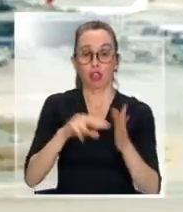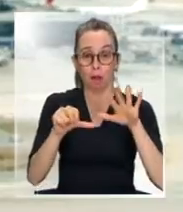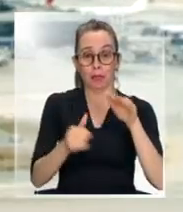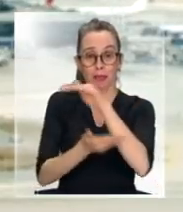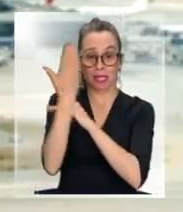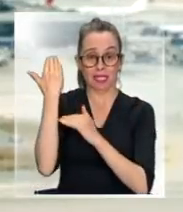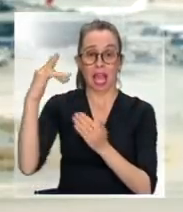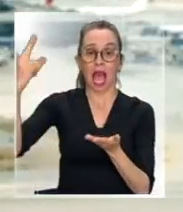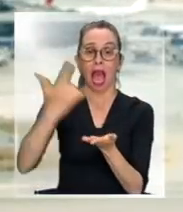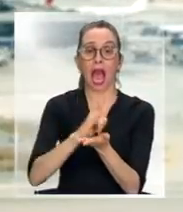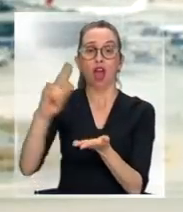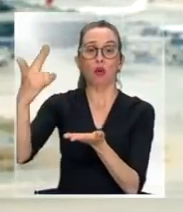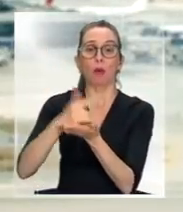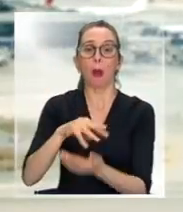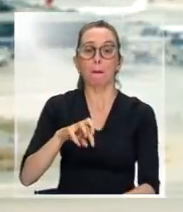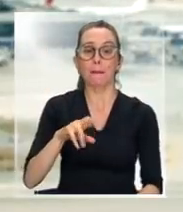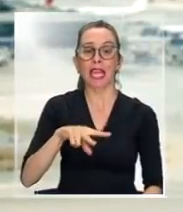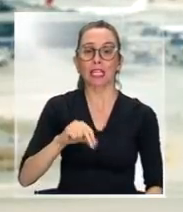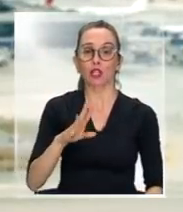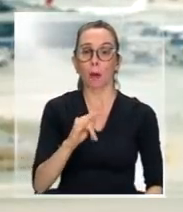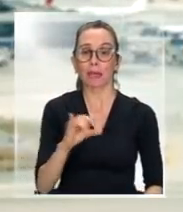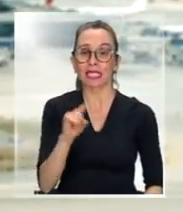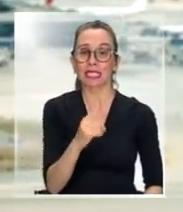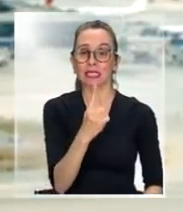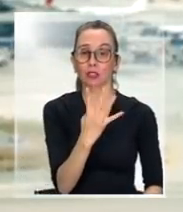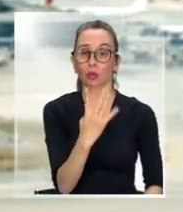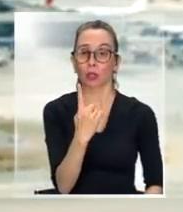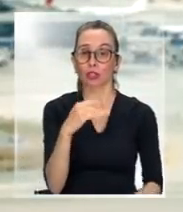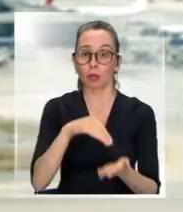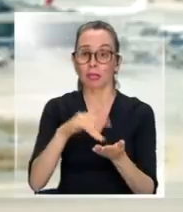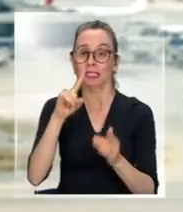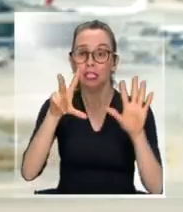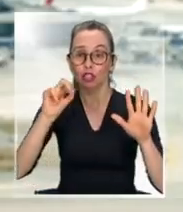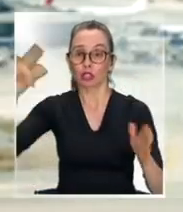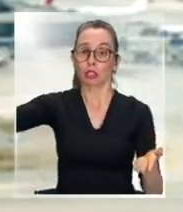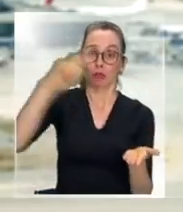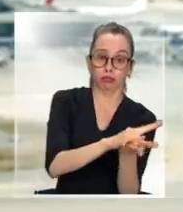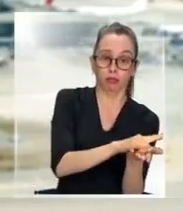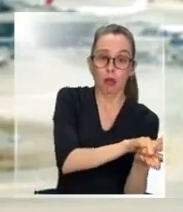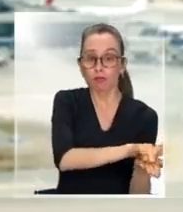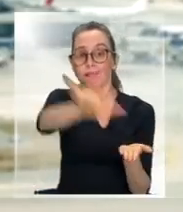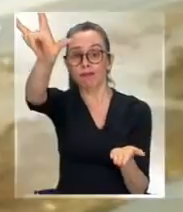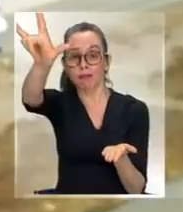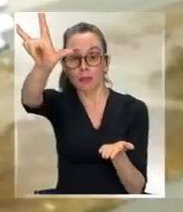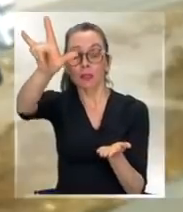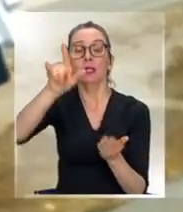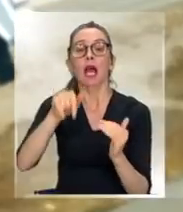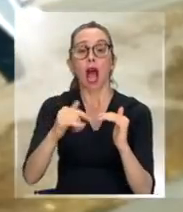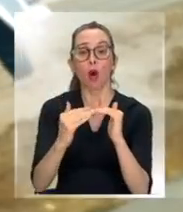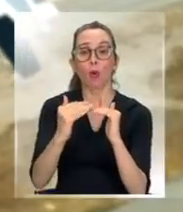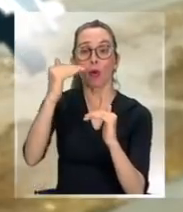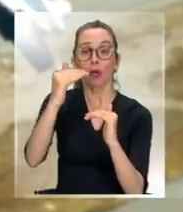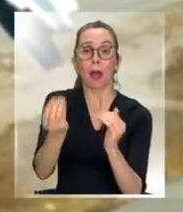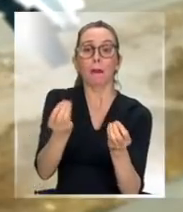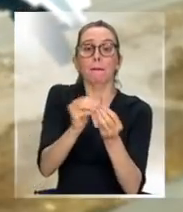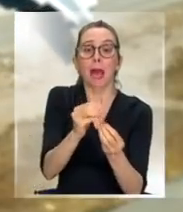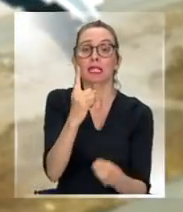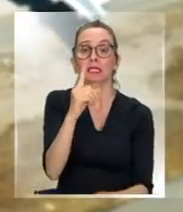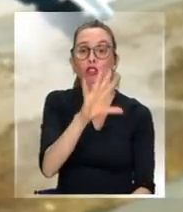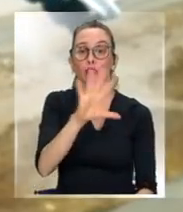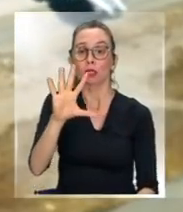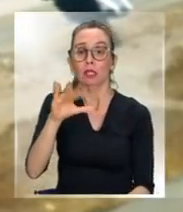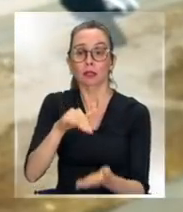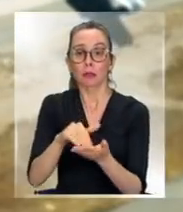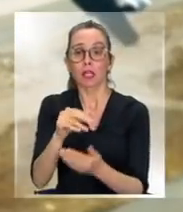Merino Benítez se realizaron 141.180 aterrizajes y despegues, esa cifra aumentó a más de 155.000 en